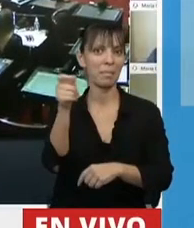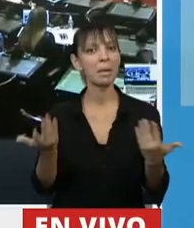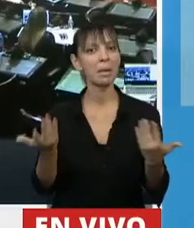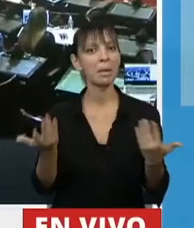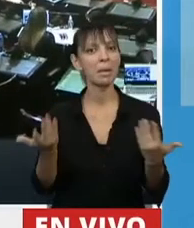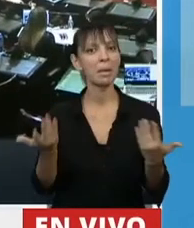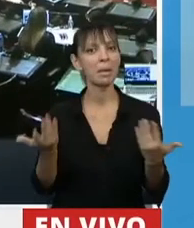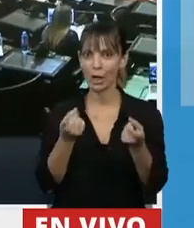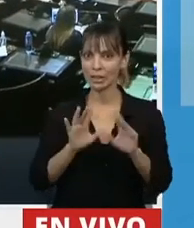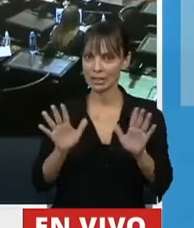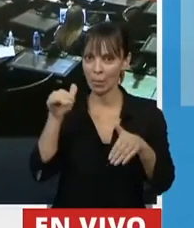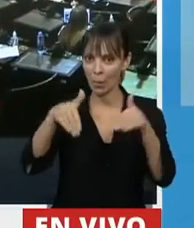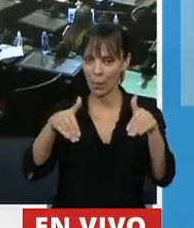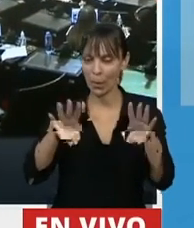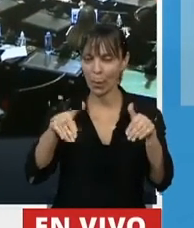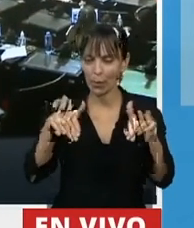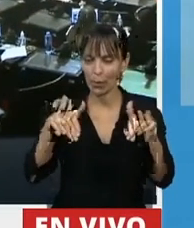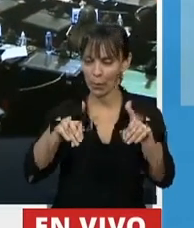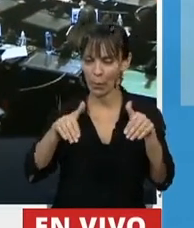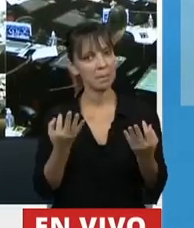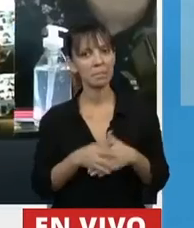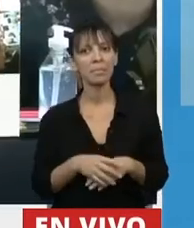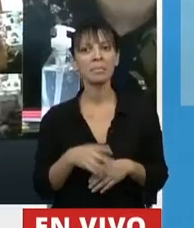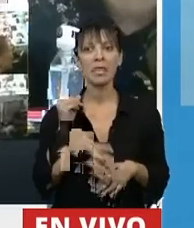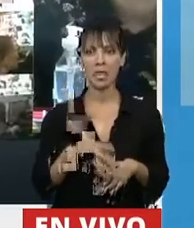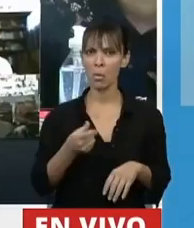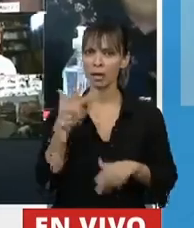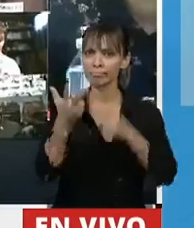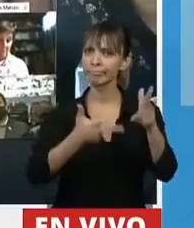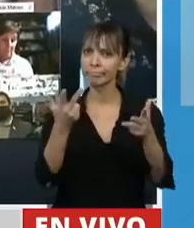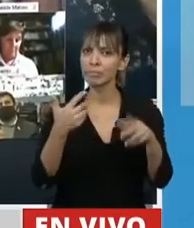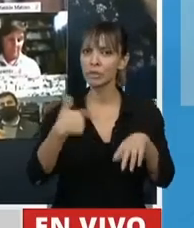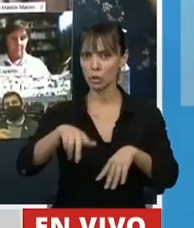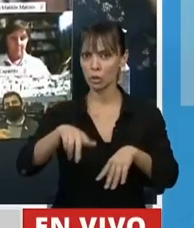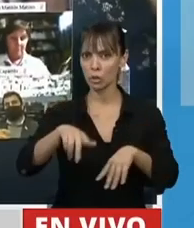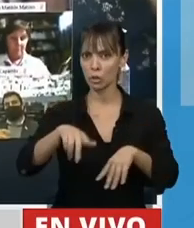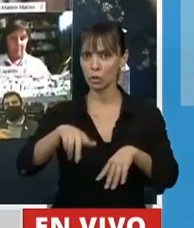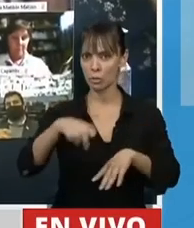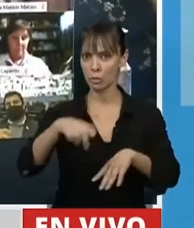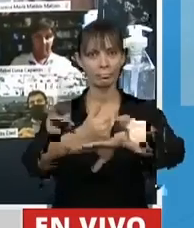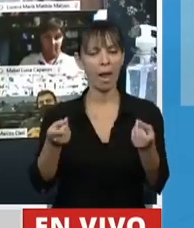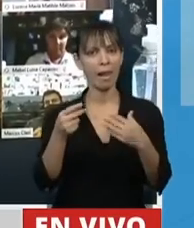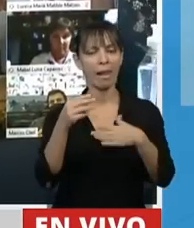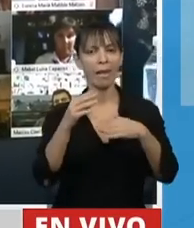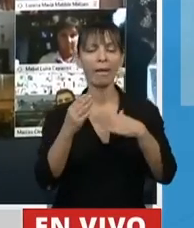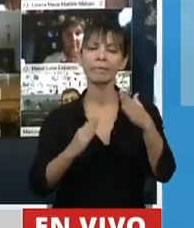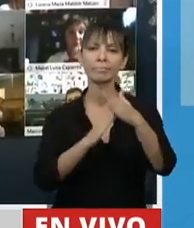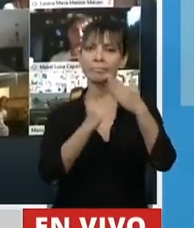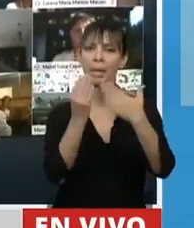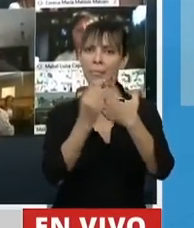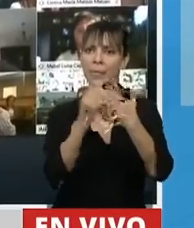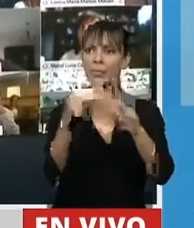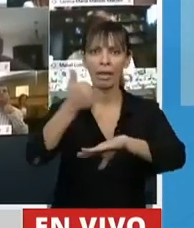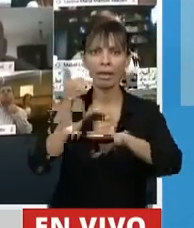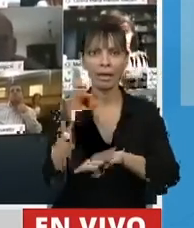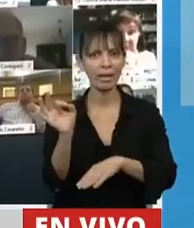no va a ser necesario votarlo. Pero no podemos dejar de mencionar que vamos a estar en junio sin que el jefe de gabinete haya venido a este recinto.